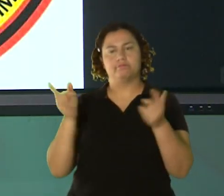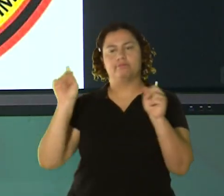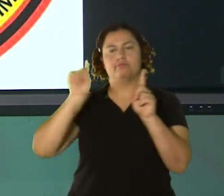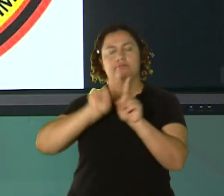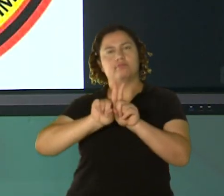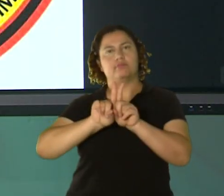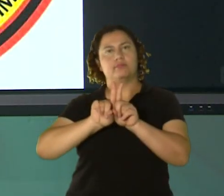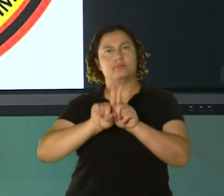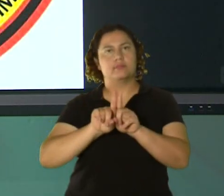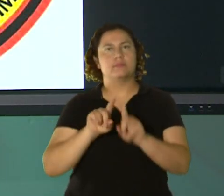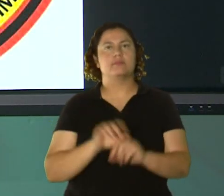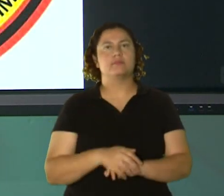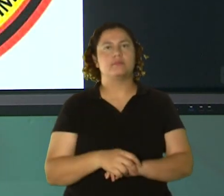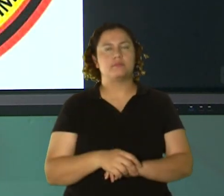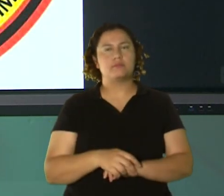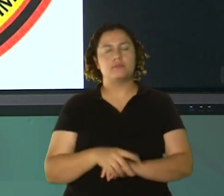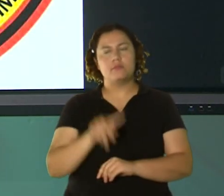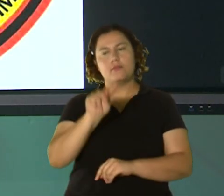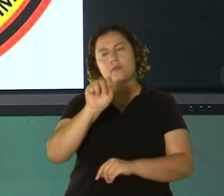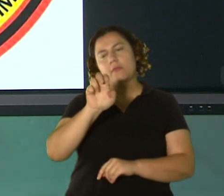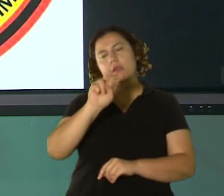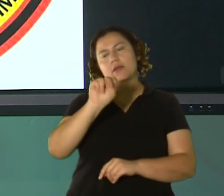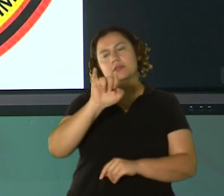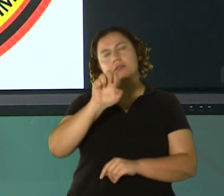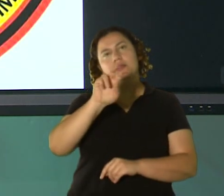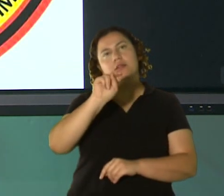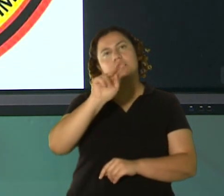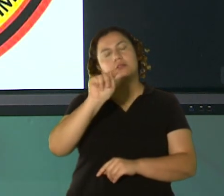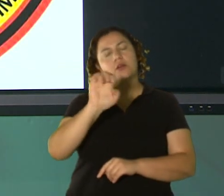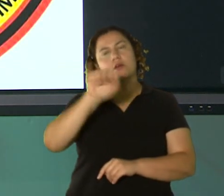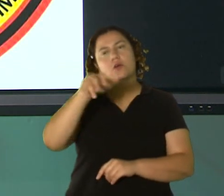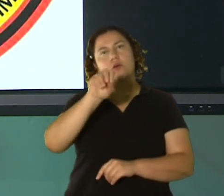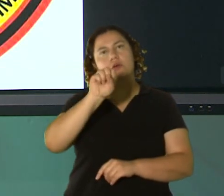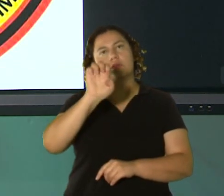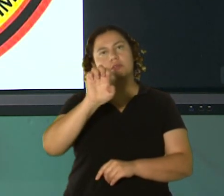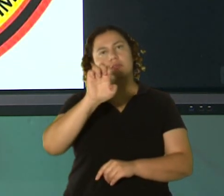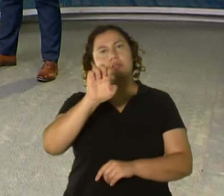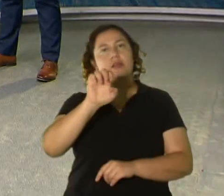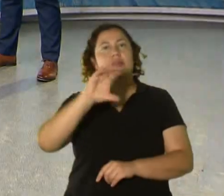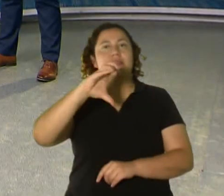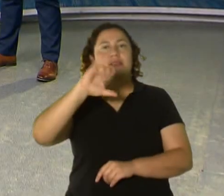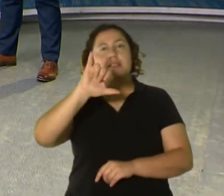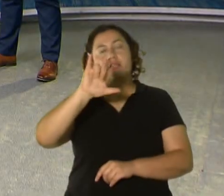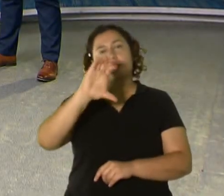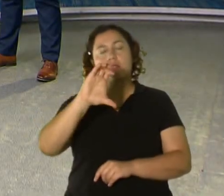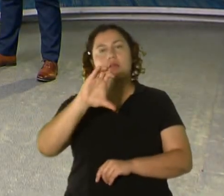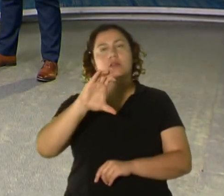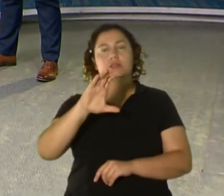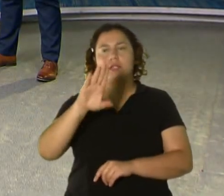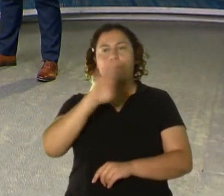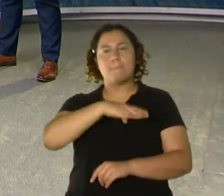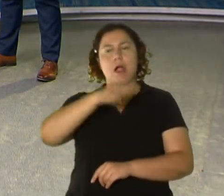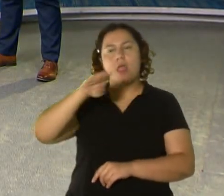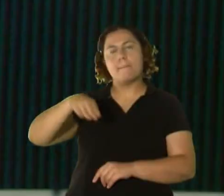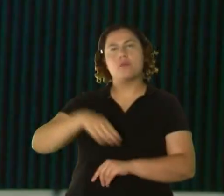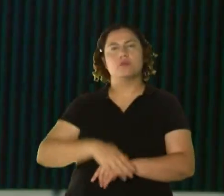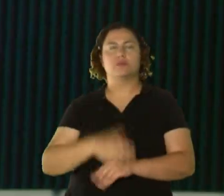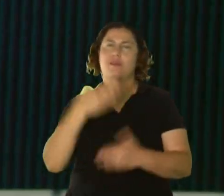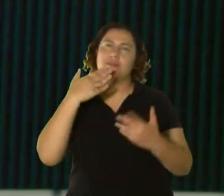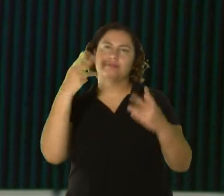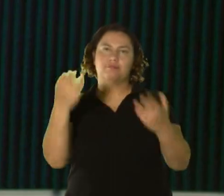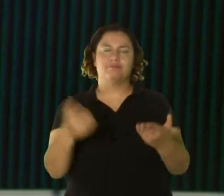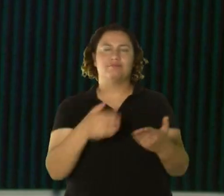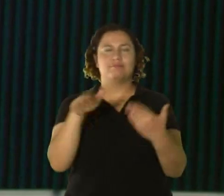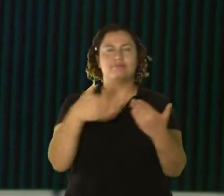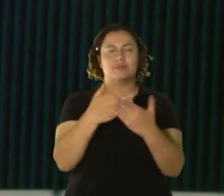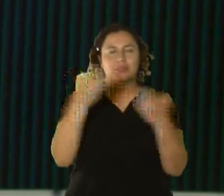Teniente José Bonilla Ríos, del CIC de Bayamón. Teniente, gracias por estar con nosotros aquí en los más buscados de Puerto Rico.